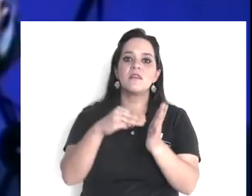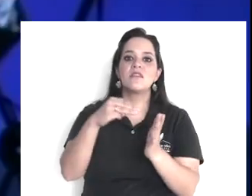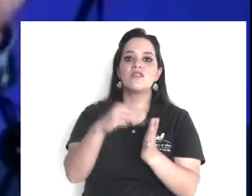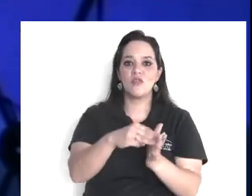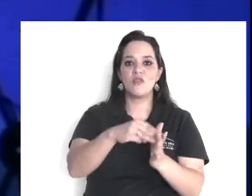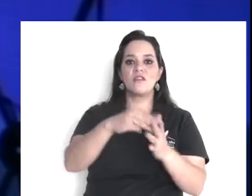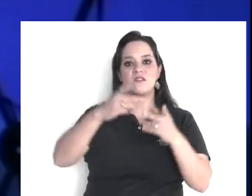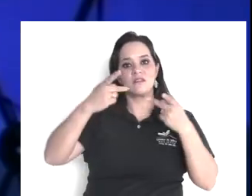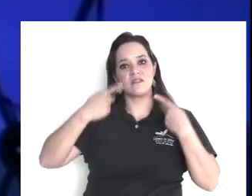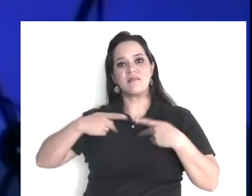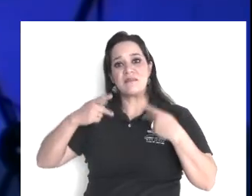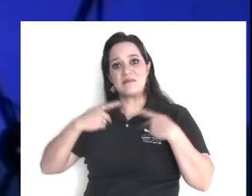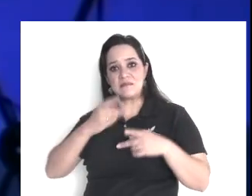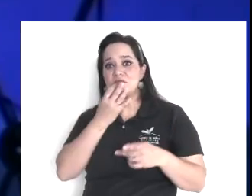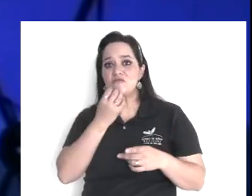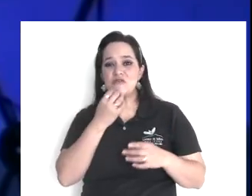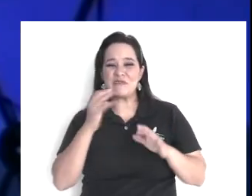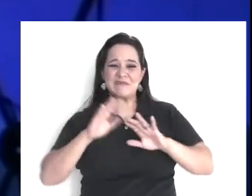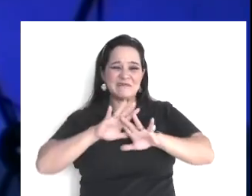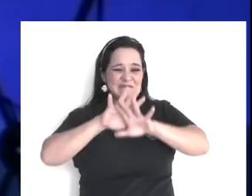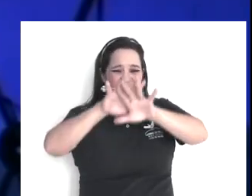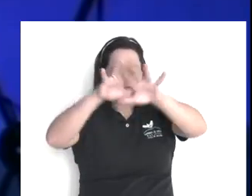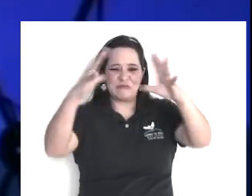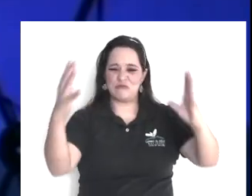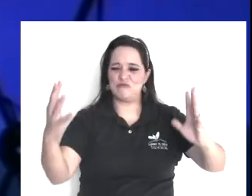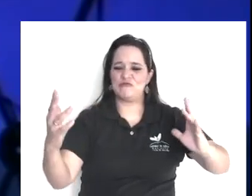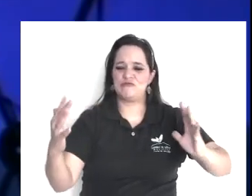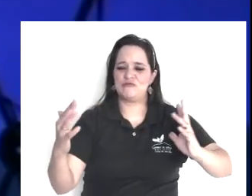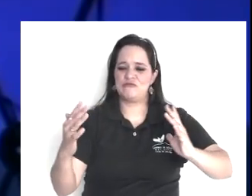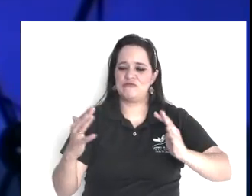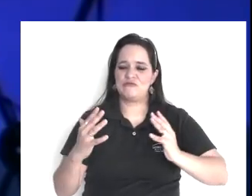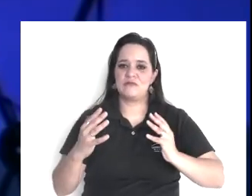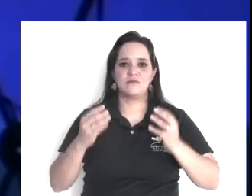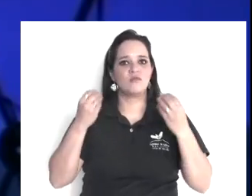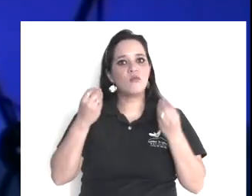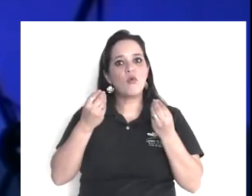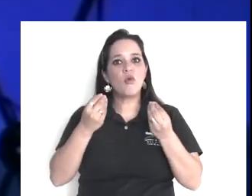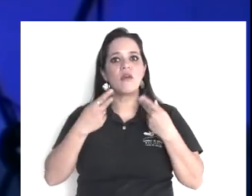si es un gentío, y como decía mi abuelito, un gentío de gente, hijo,